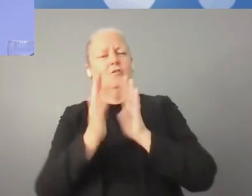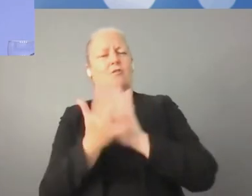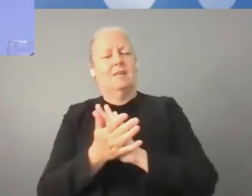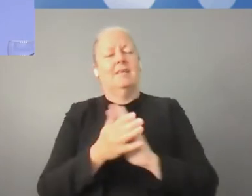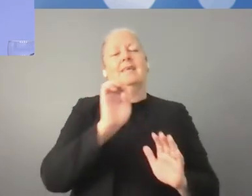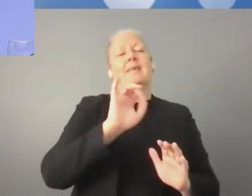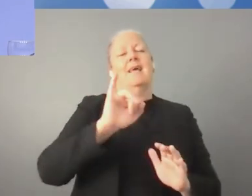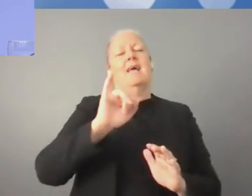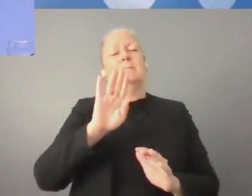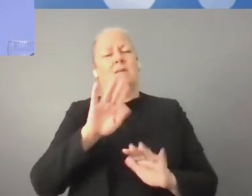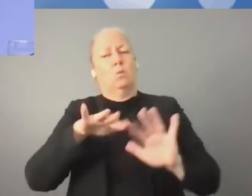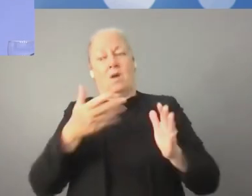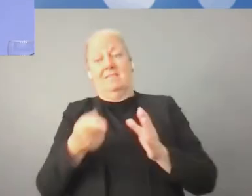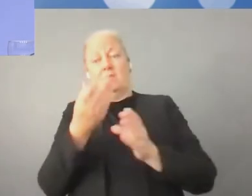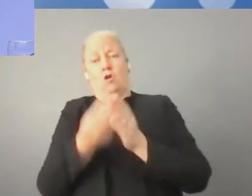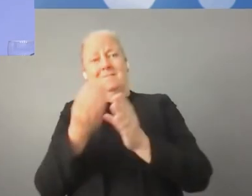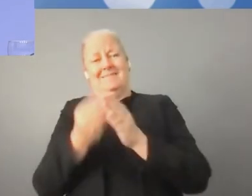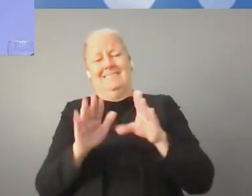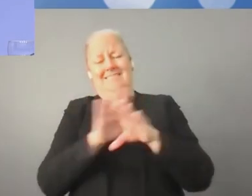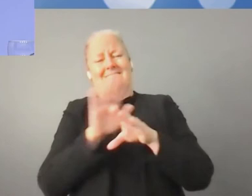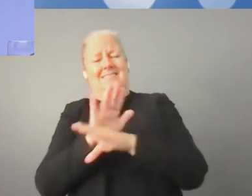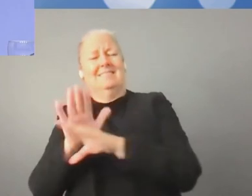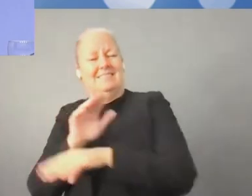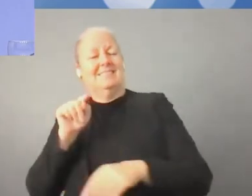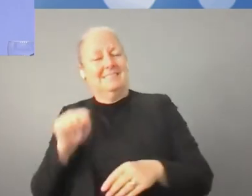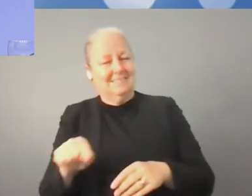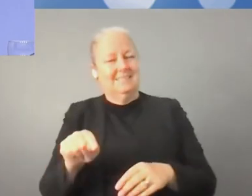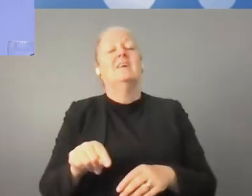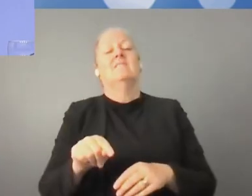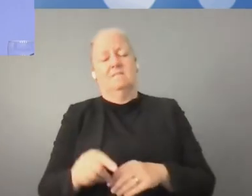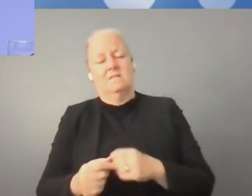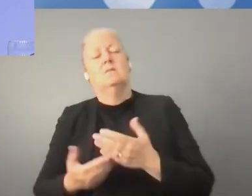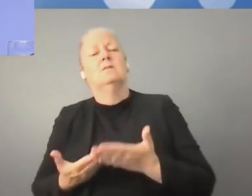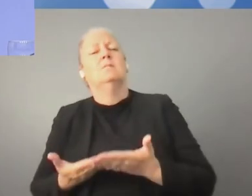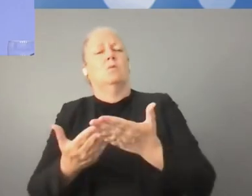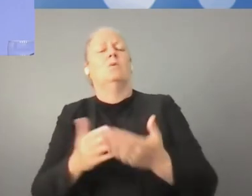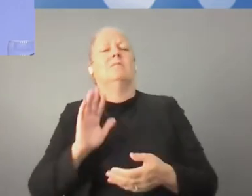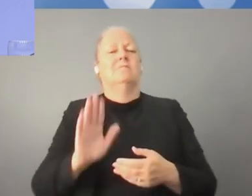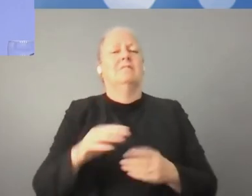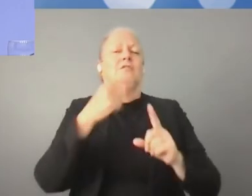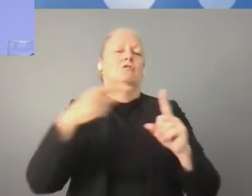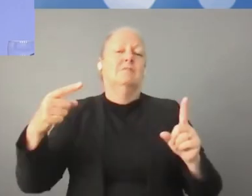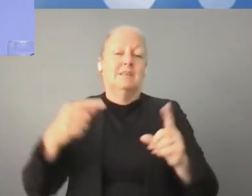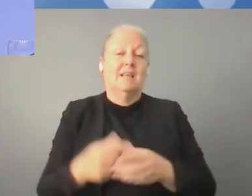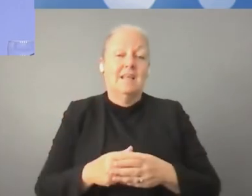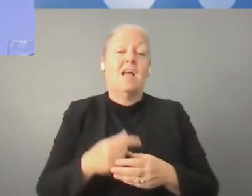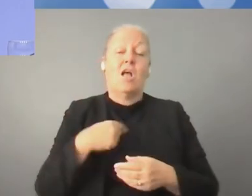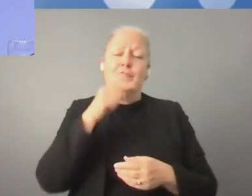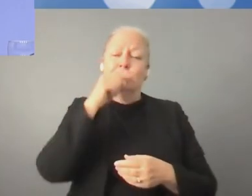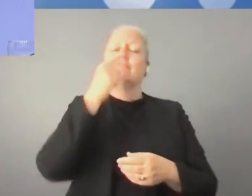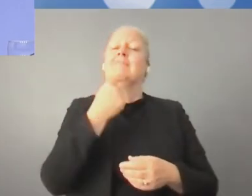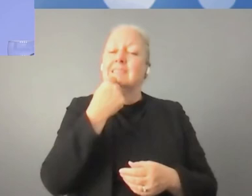y crear reportes en cuanto a la digitalización.